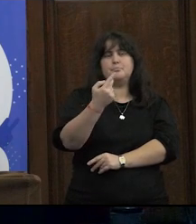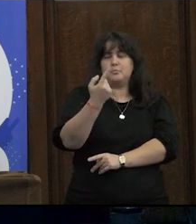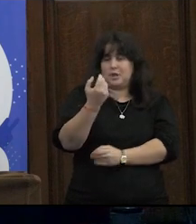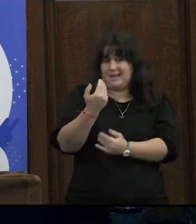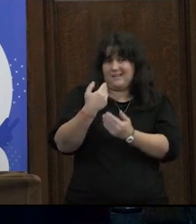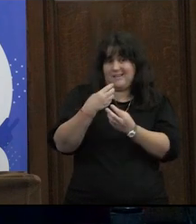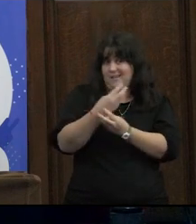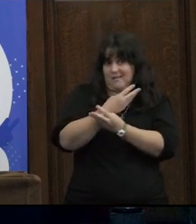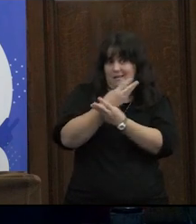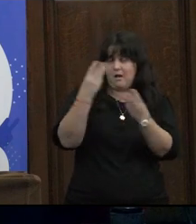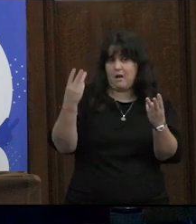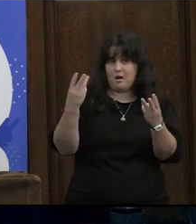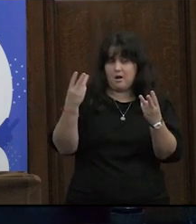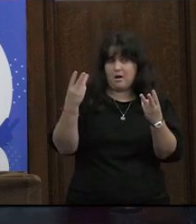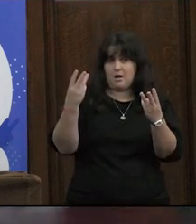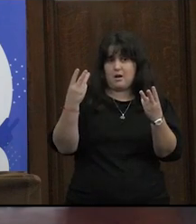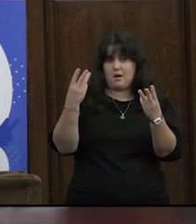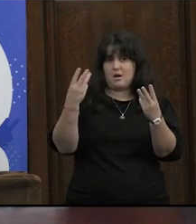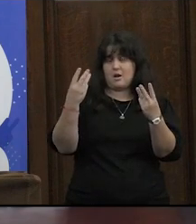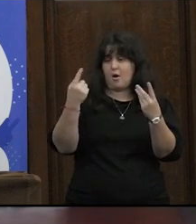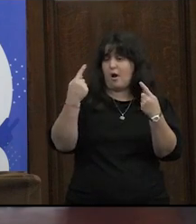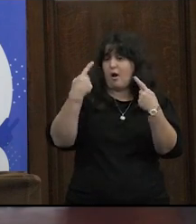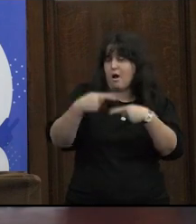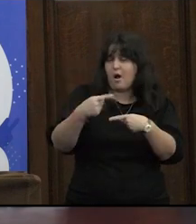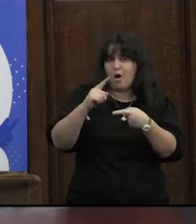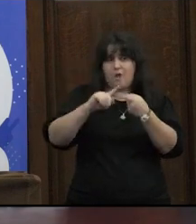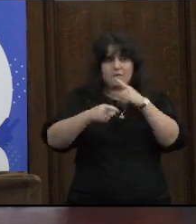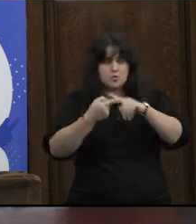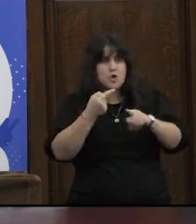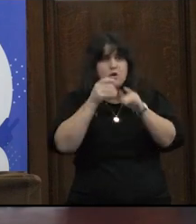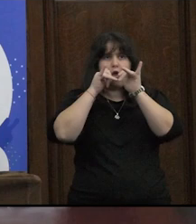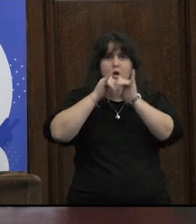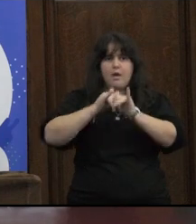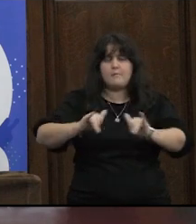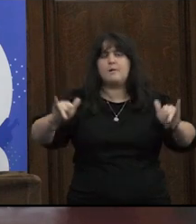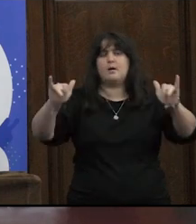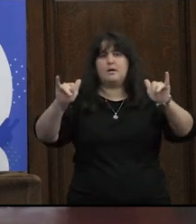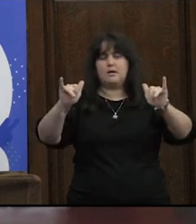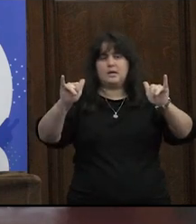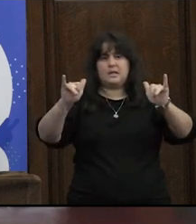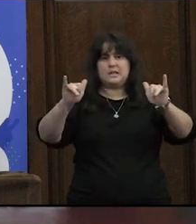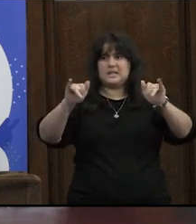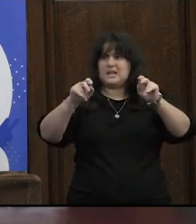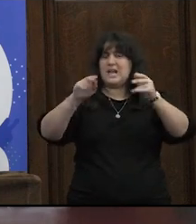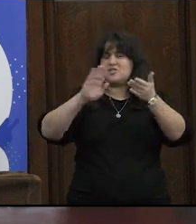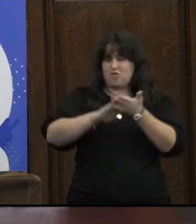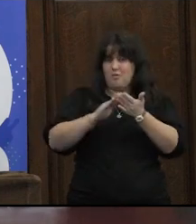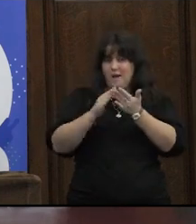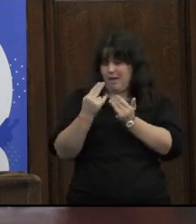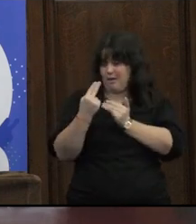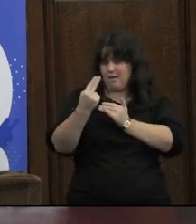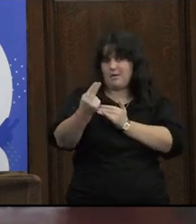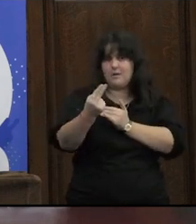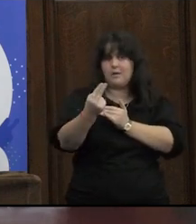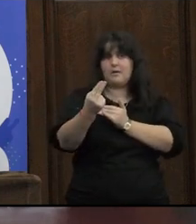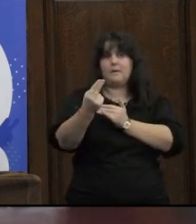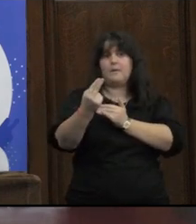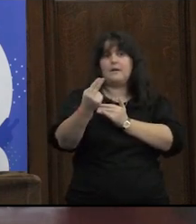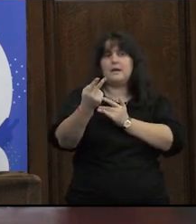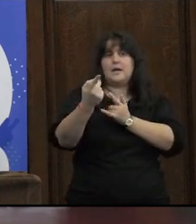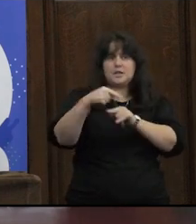en general las discusiones y las campañas que se hacen al consentimiento